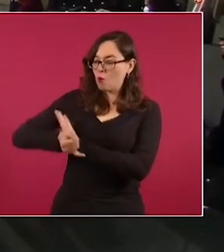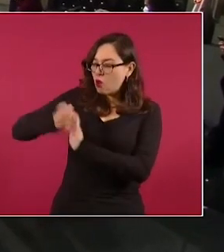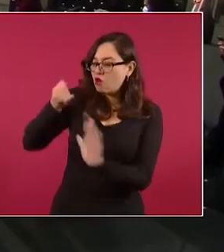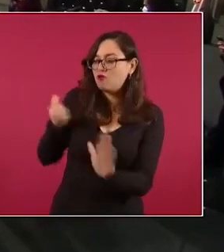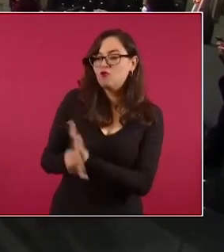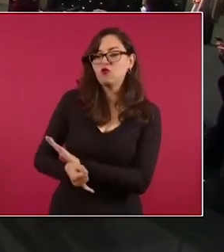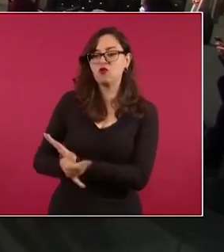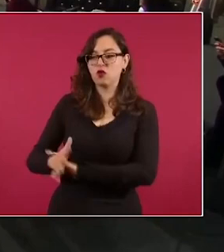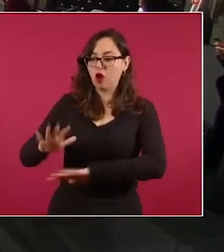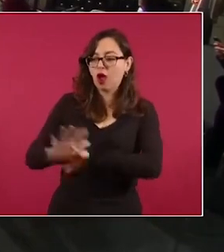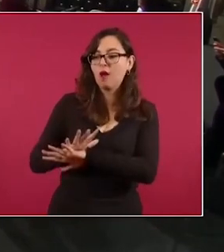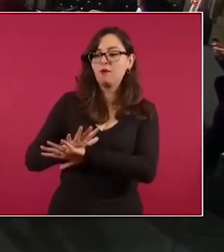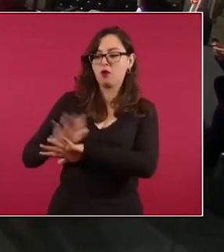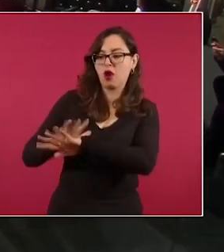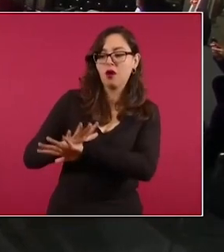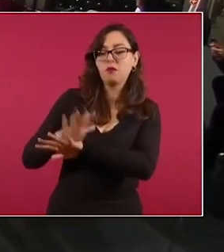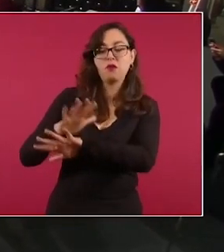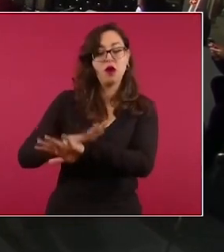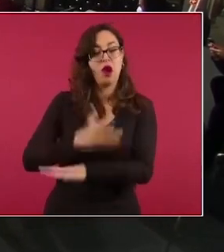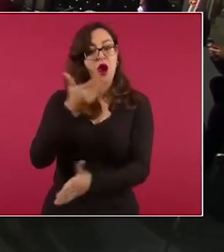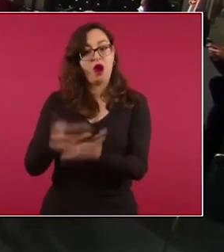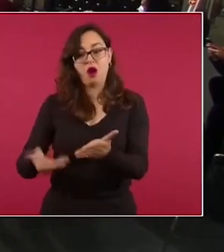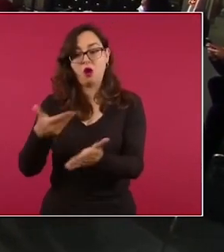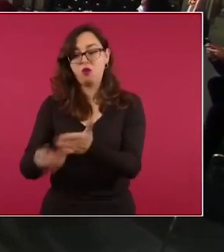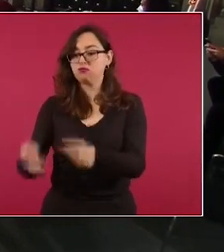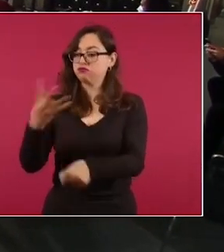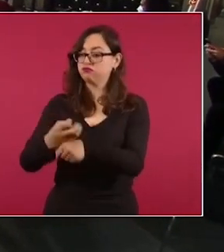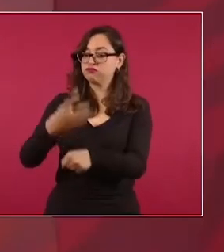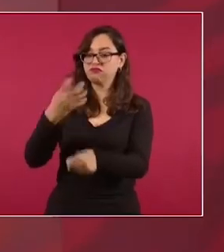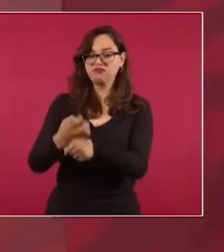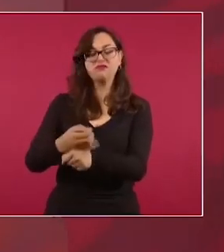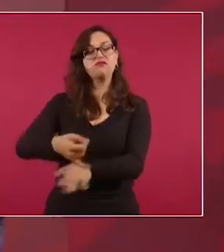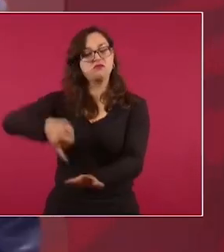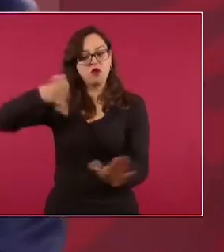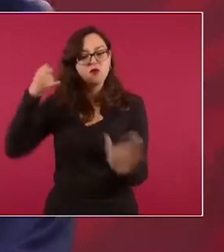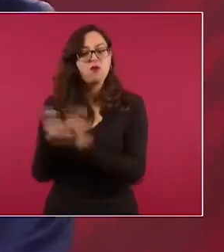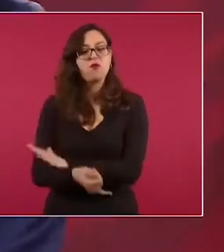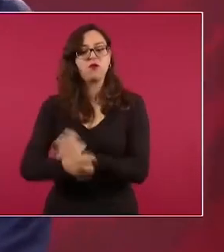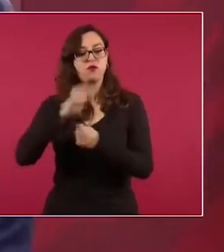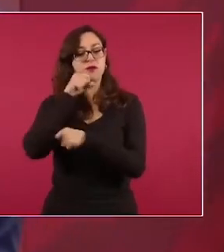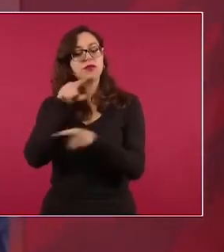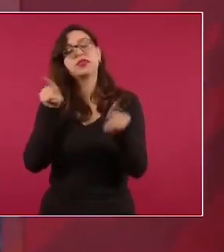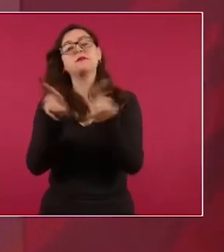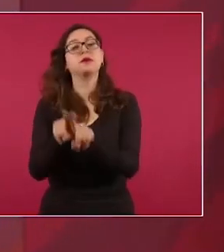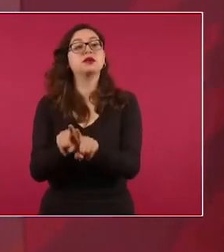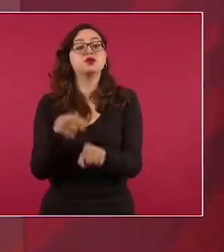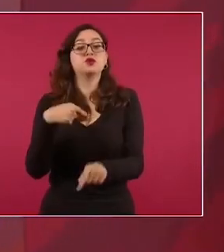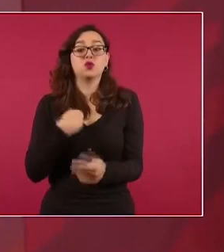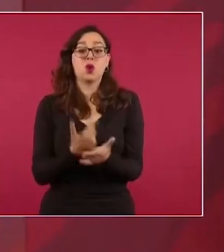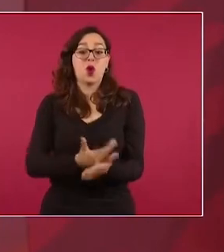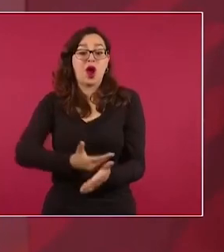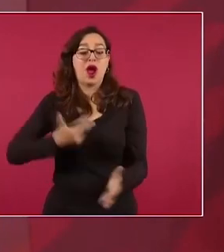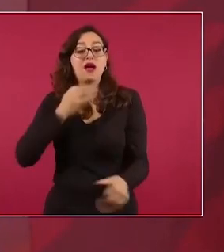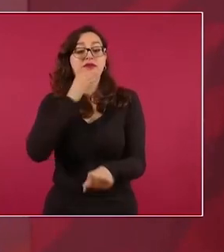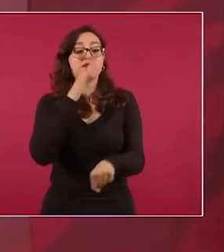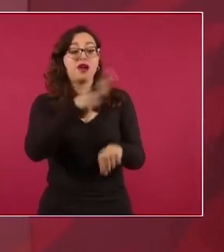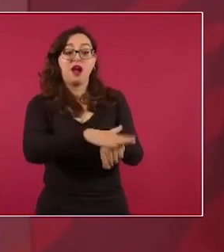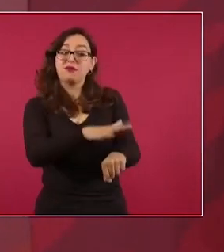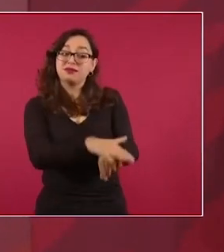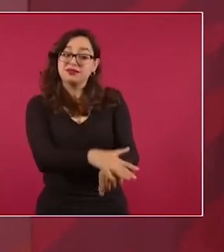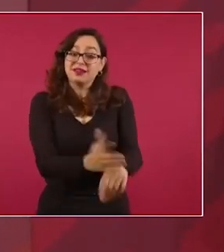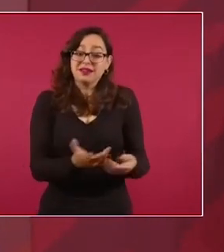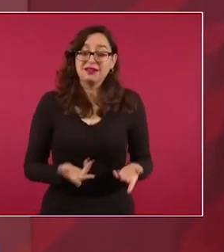Porque vamos a arrancar de raíz el régimen de